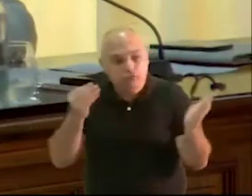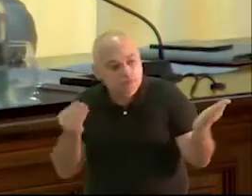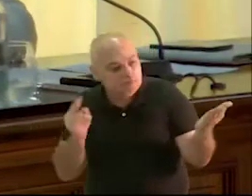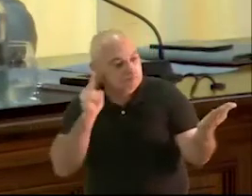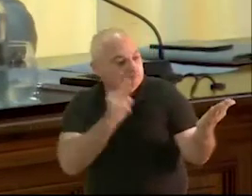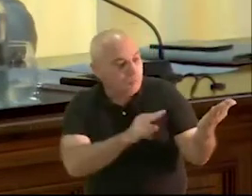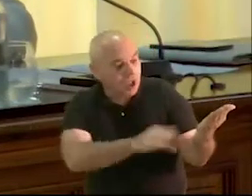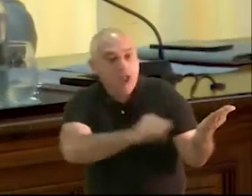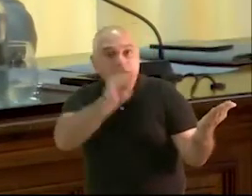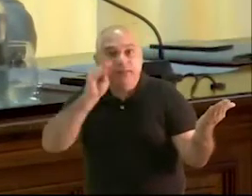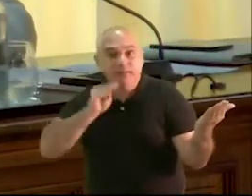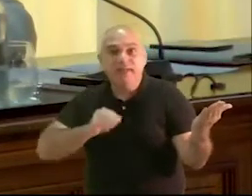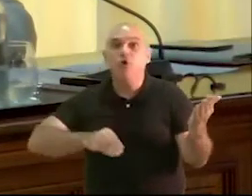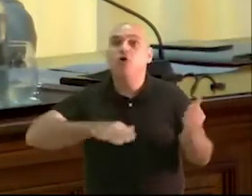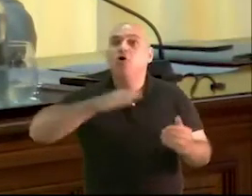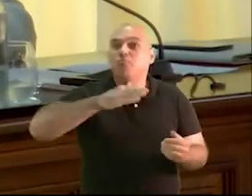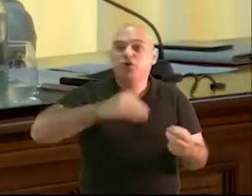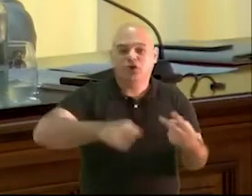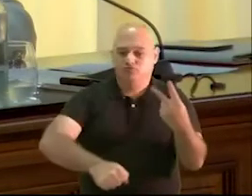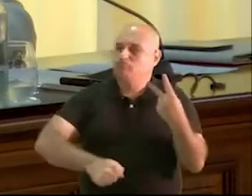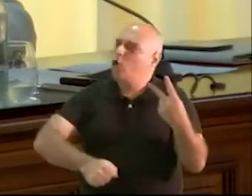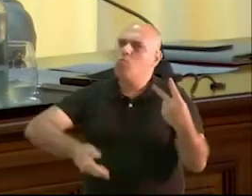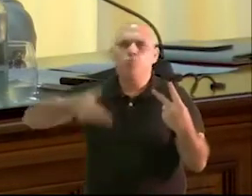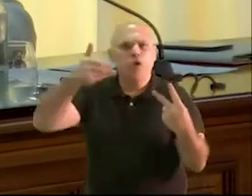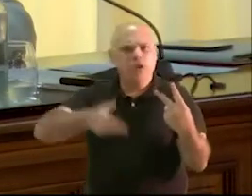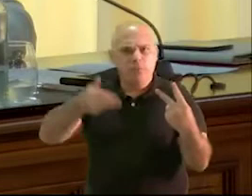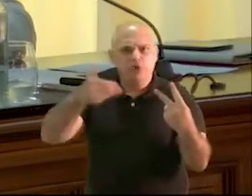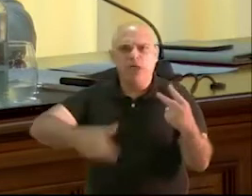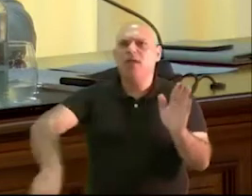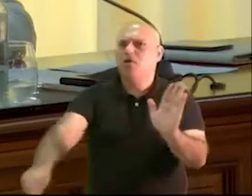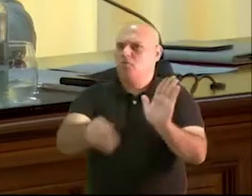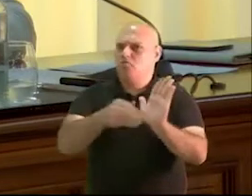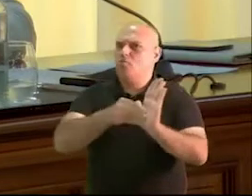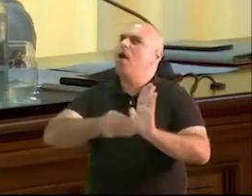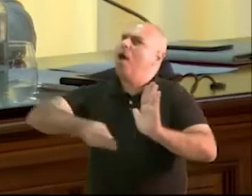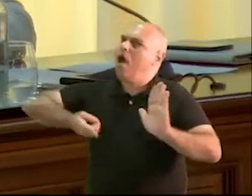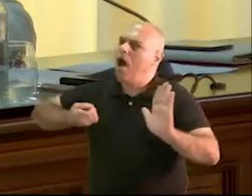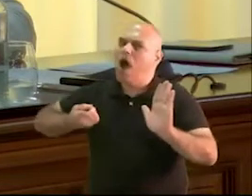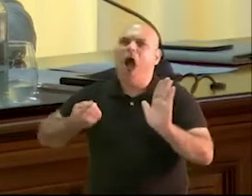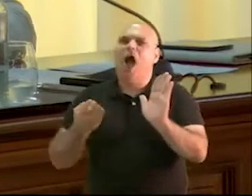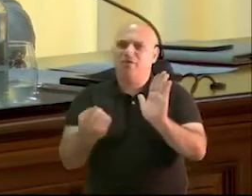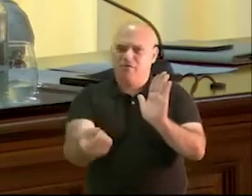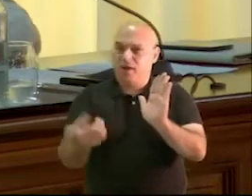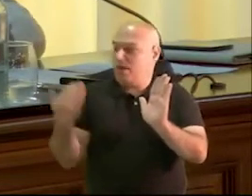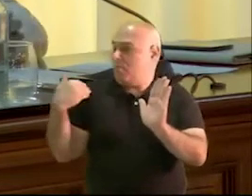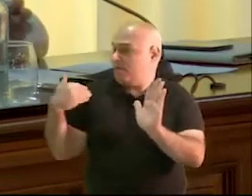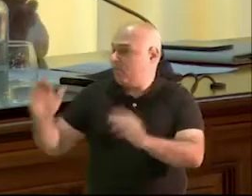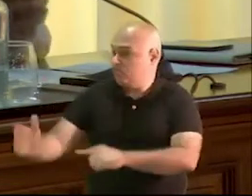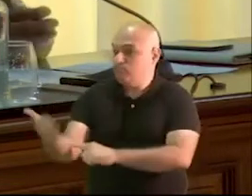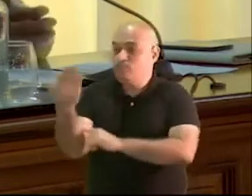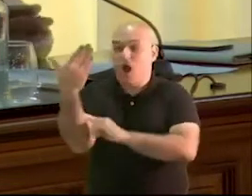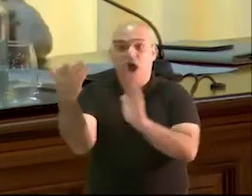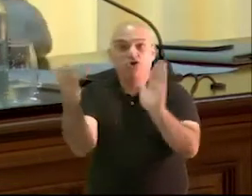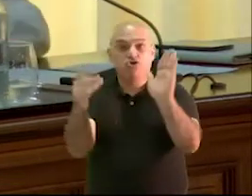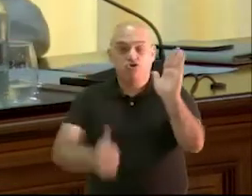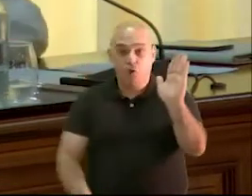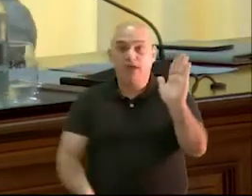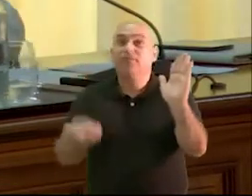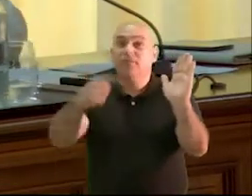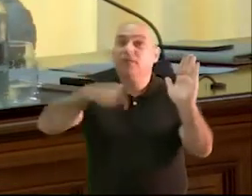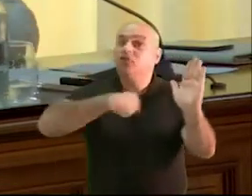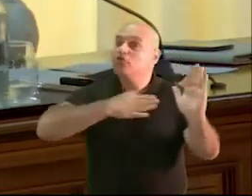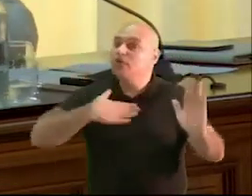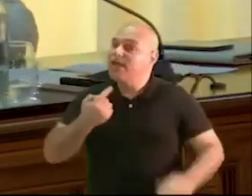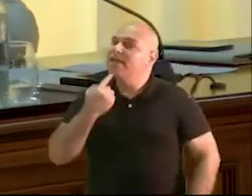política que estos son dos hechos importantes que se tienen que tener en cuenta en un informe como el que presentaba el secretario el pasado día 16. También tengo que decir, la Junta de Portavoces